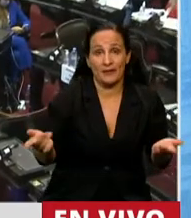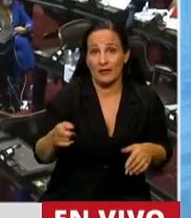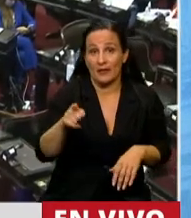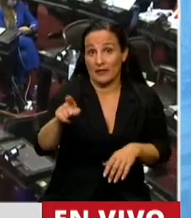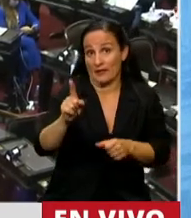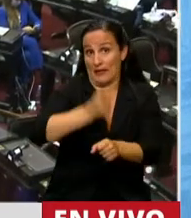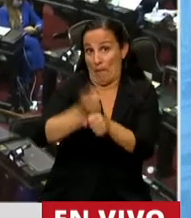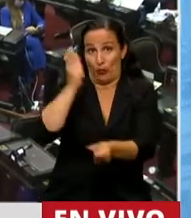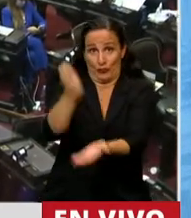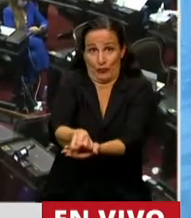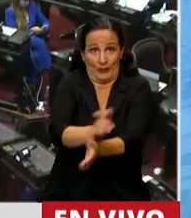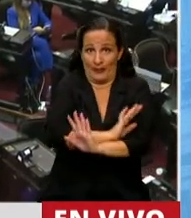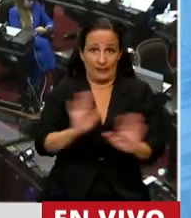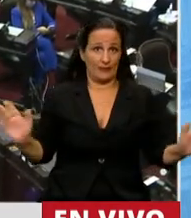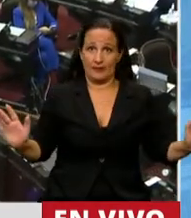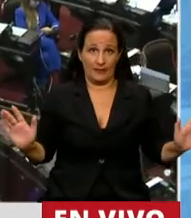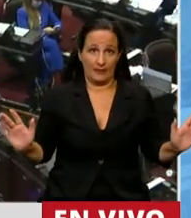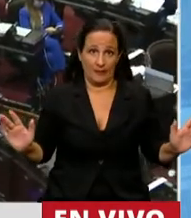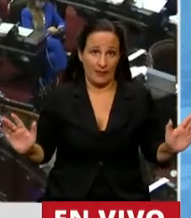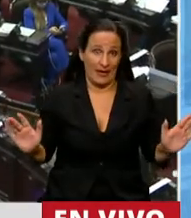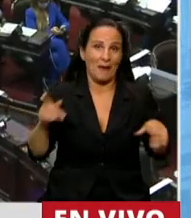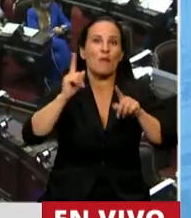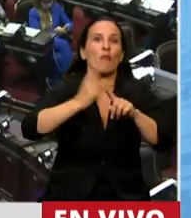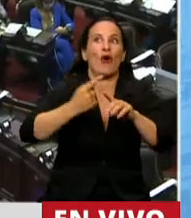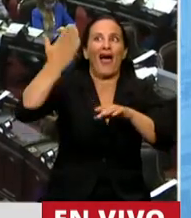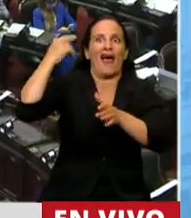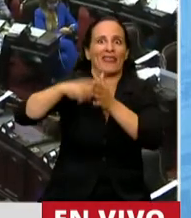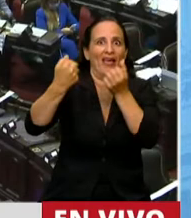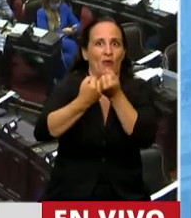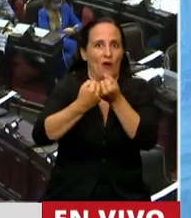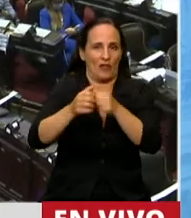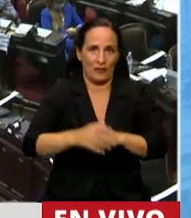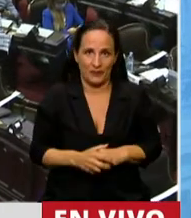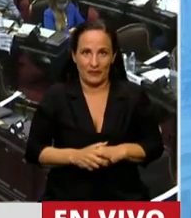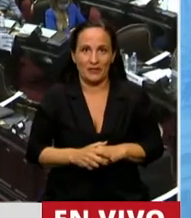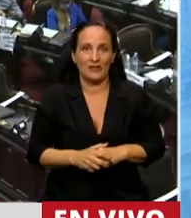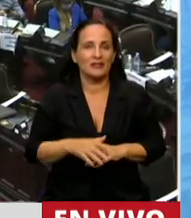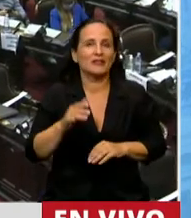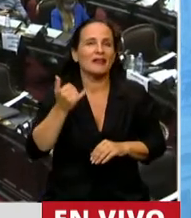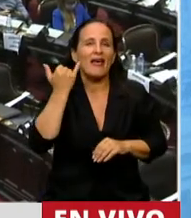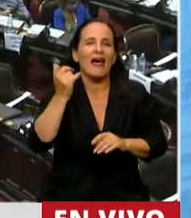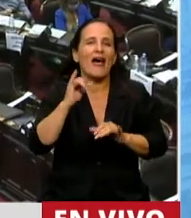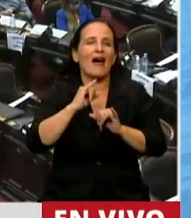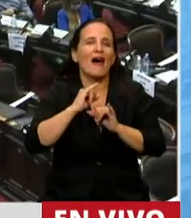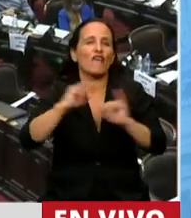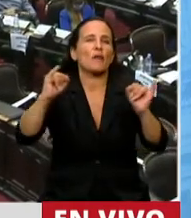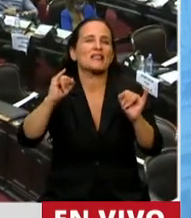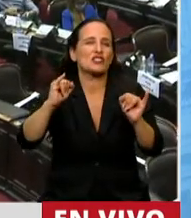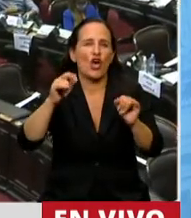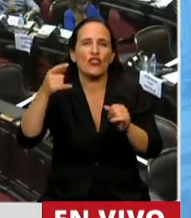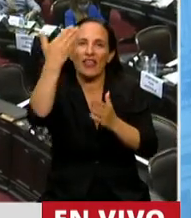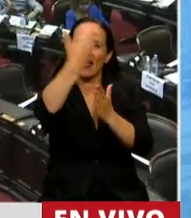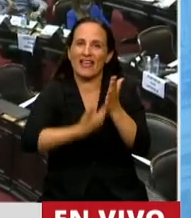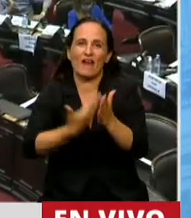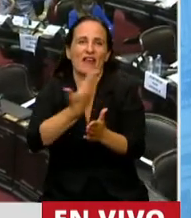impagable, en las condiciones en que fue contratada. Les doy rápidamente unos datos extractados de la página